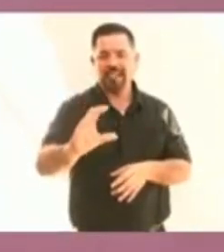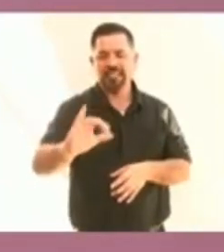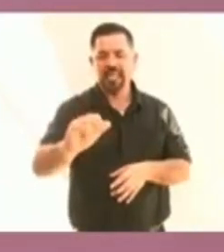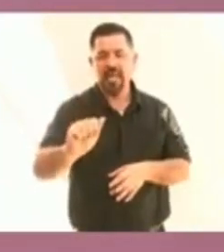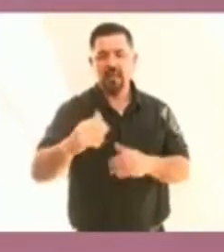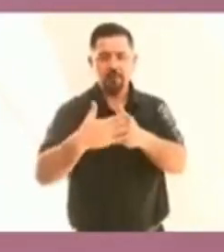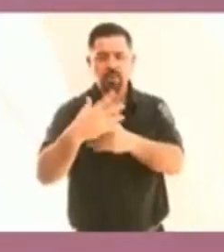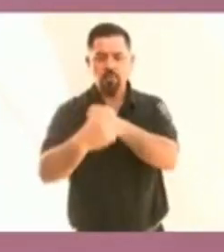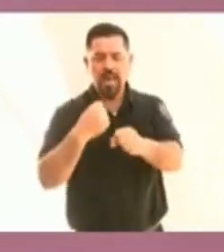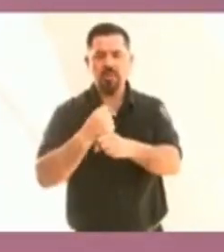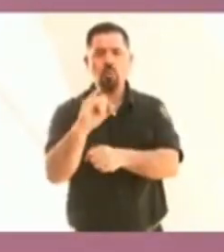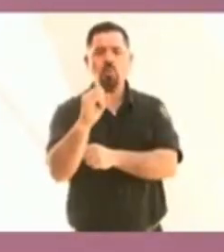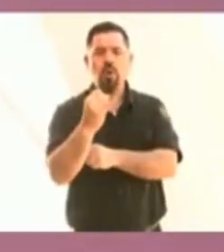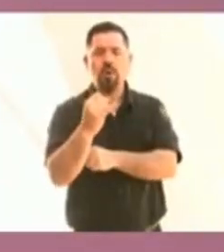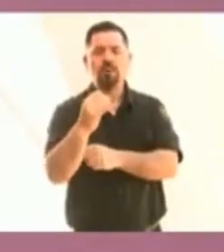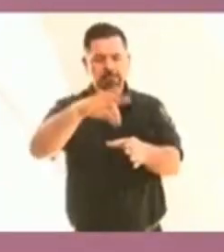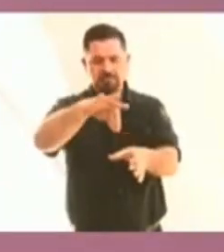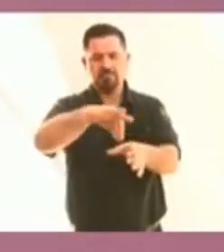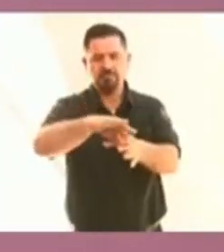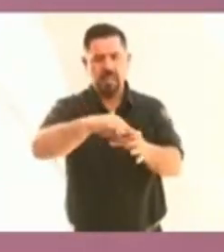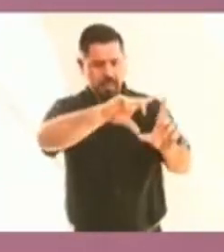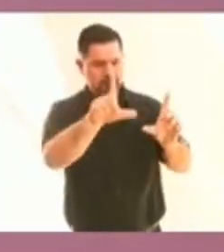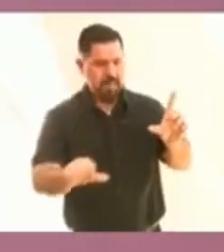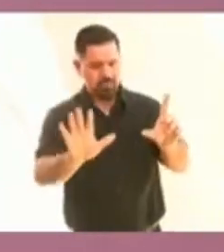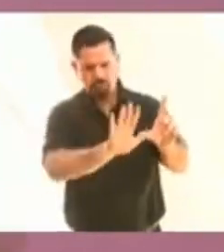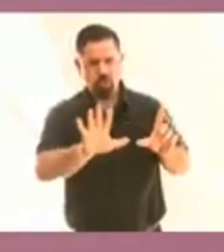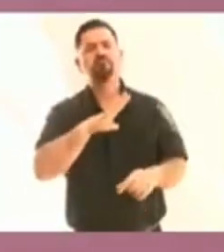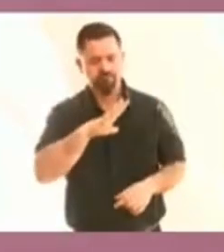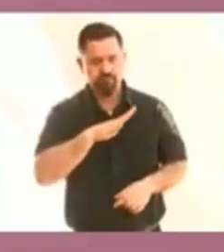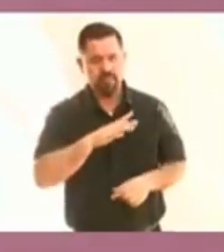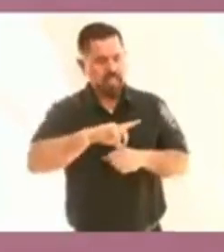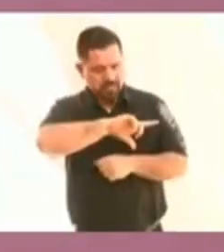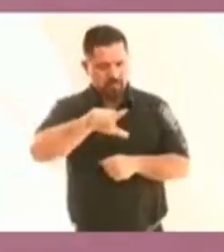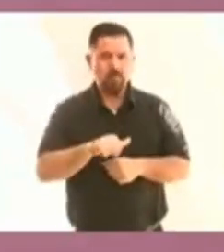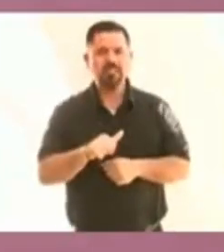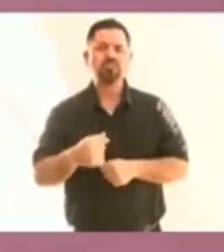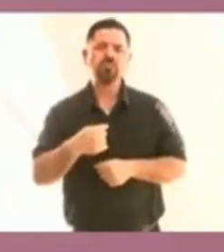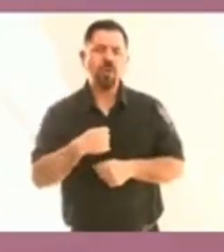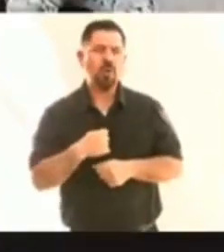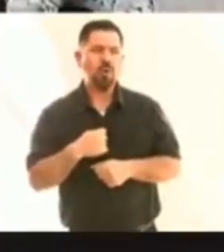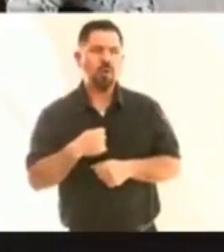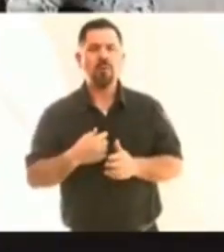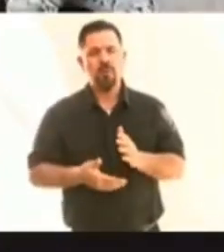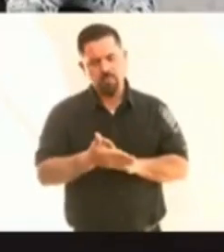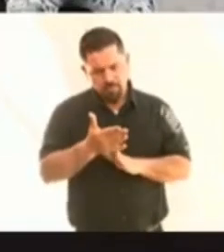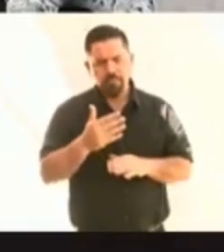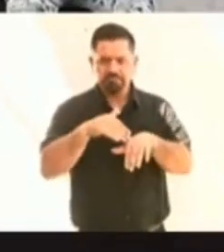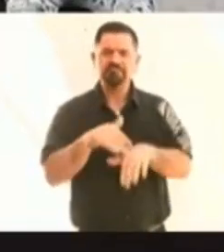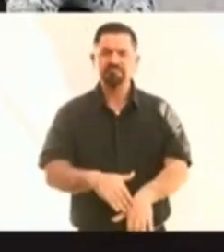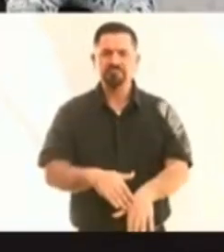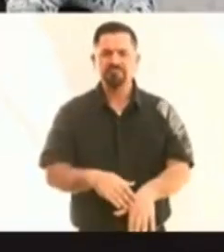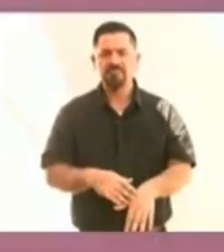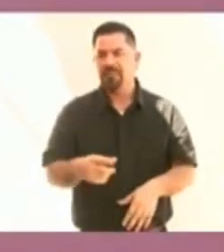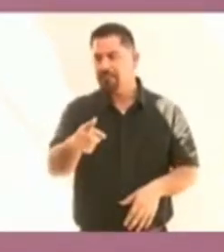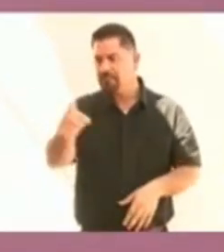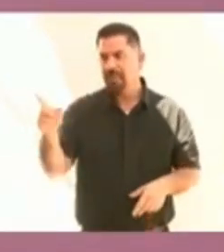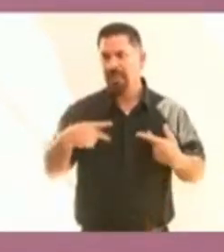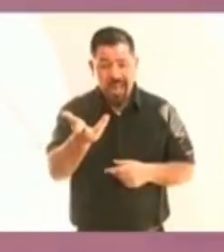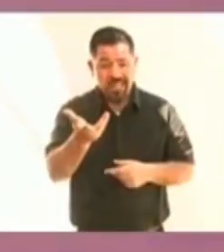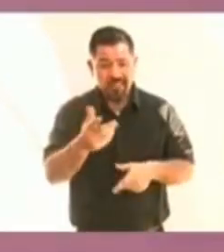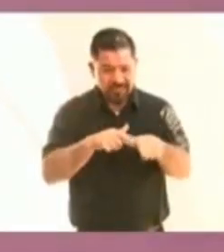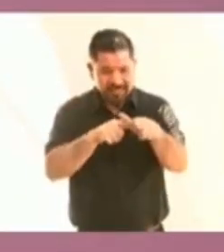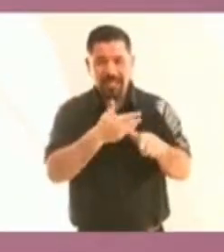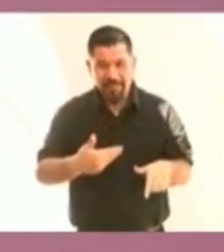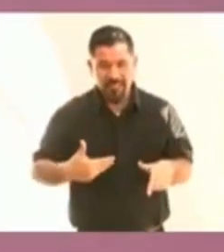próximo, en junio, en todo el país. Y luego yo me voy a someter a la revocación del mandato,